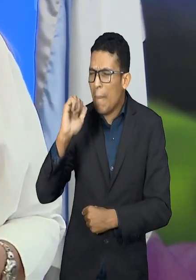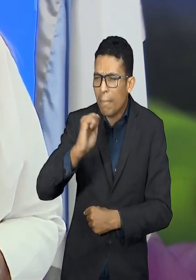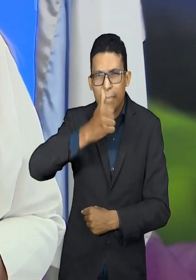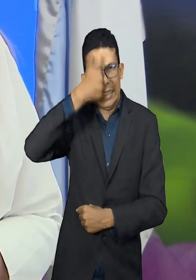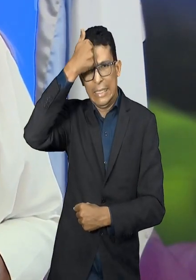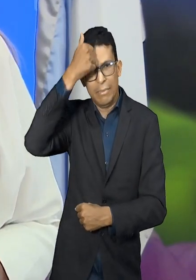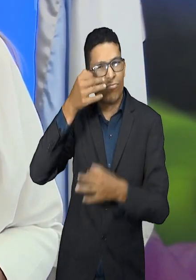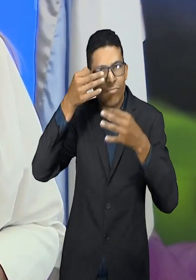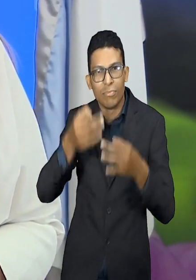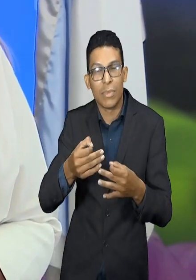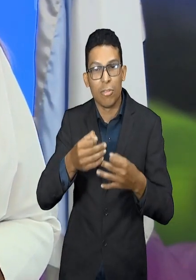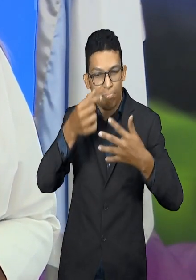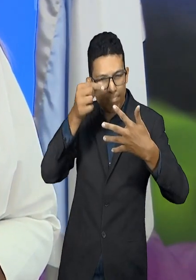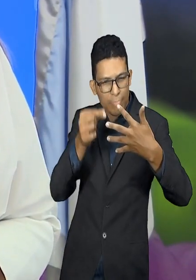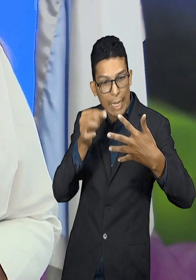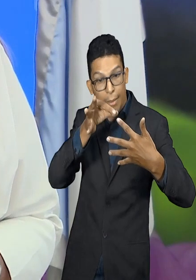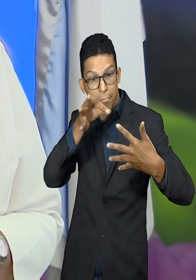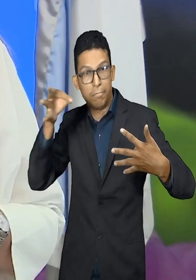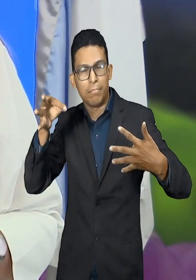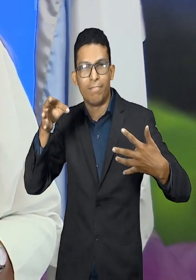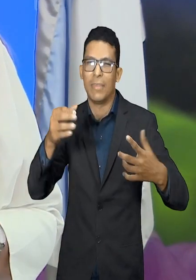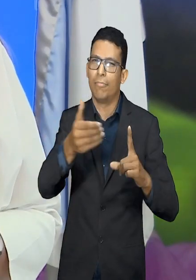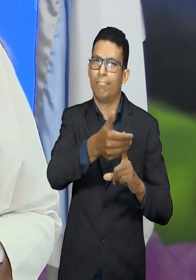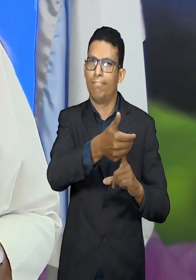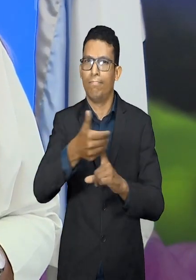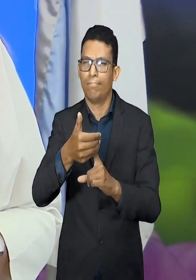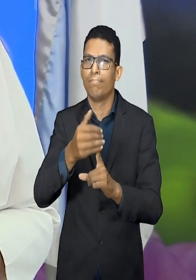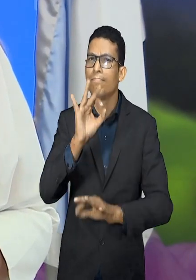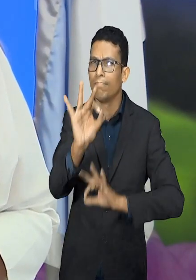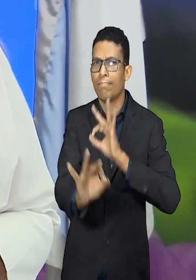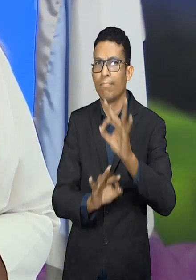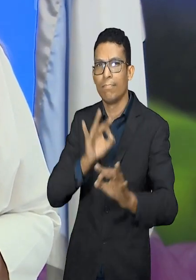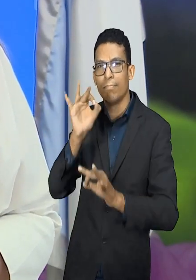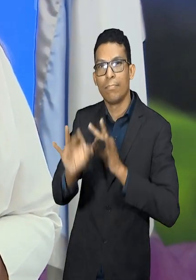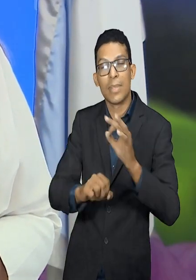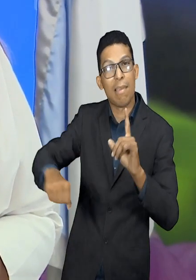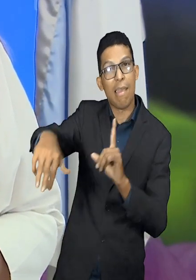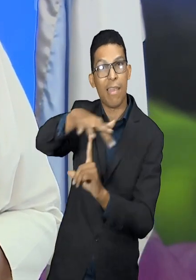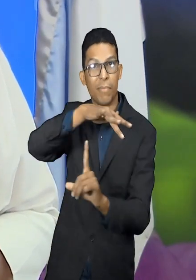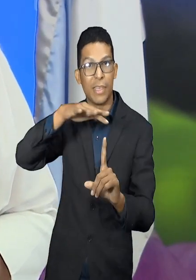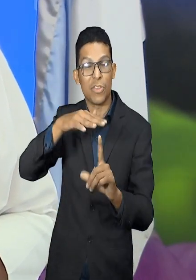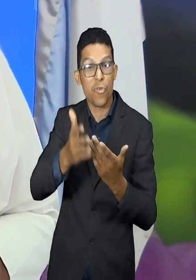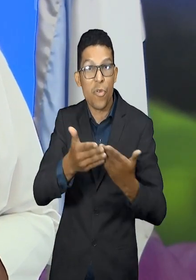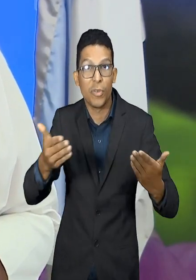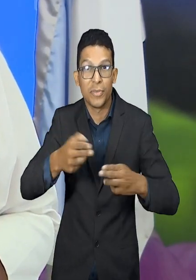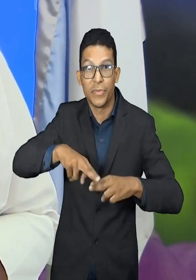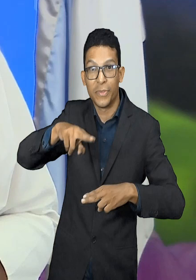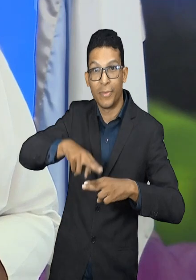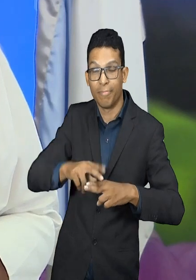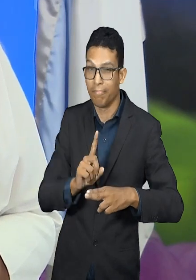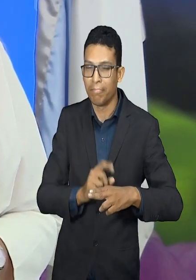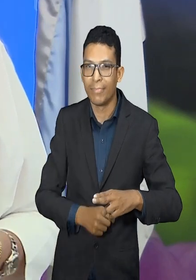priorizamos como una de esas líneas la protección y conservación del ambiente y nuestros recursos